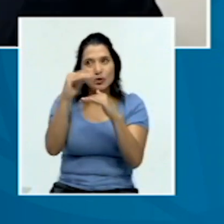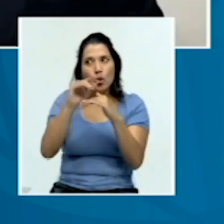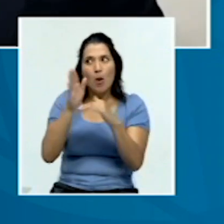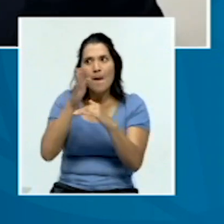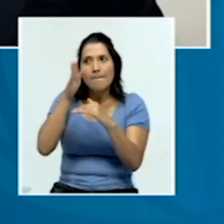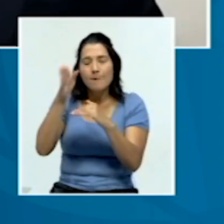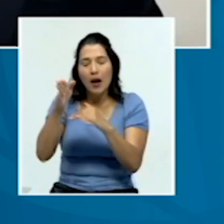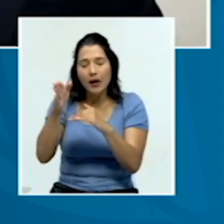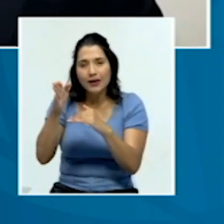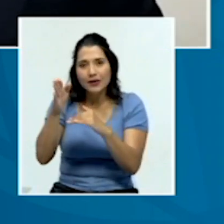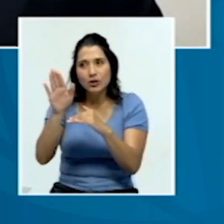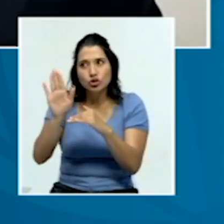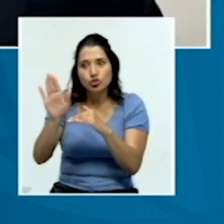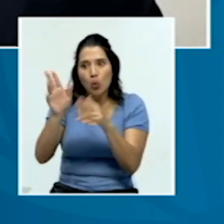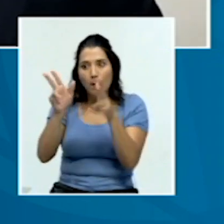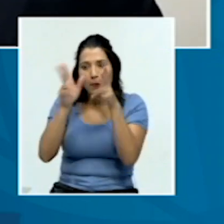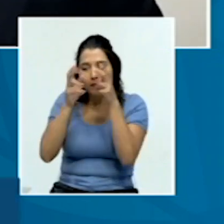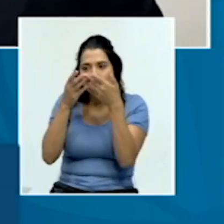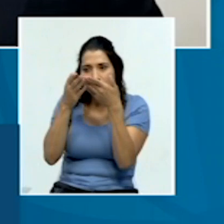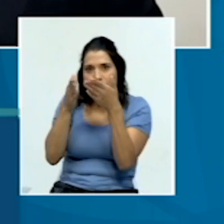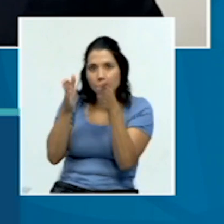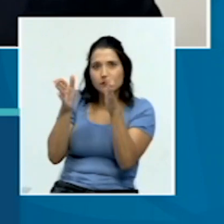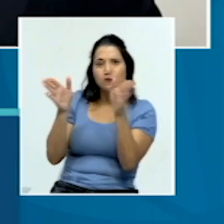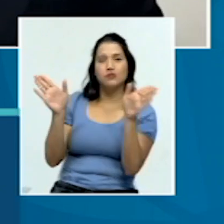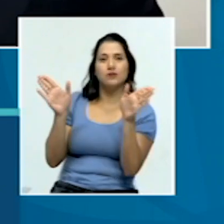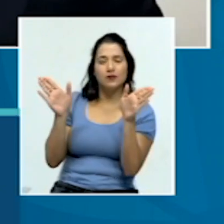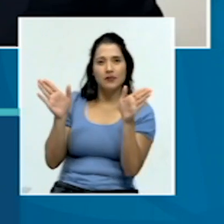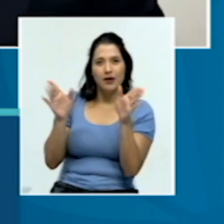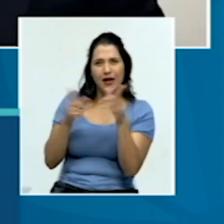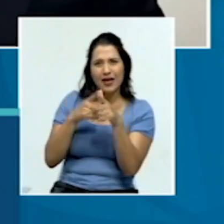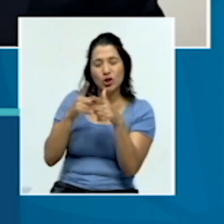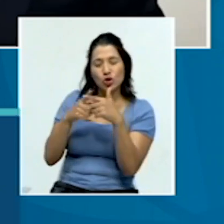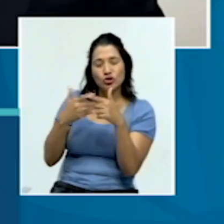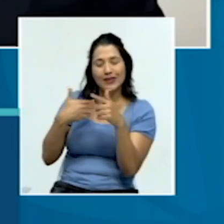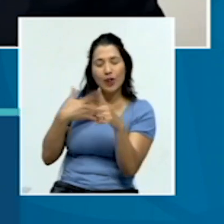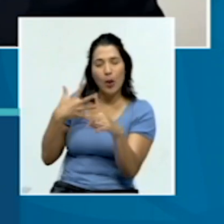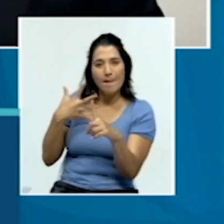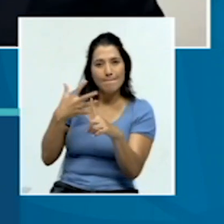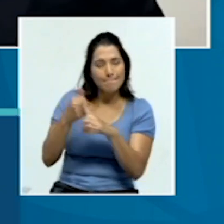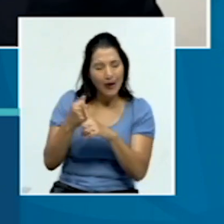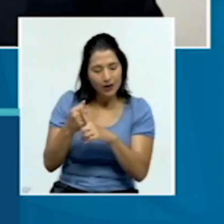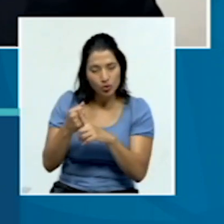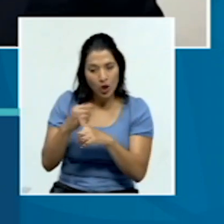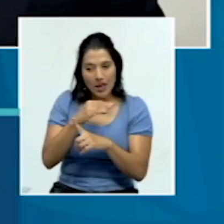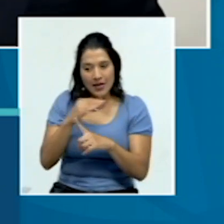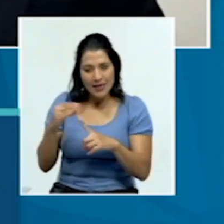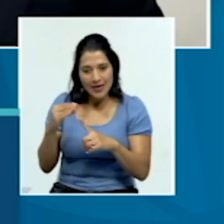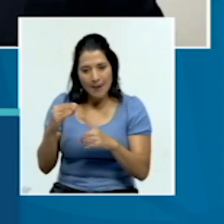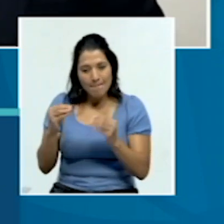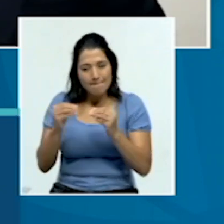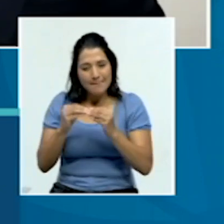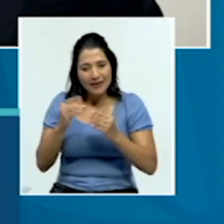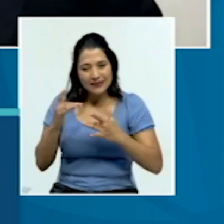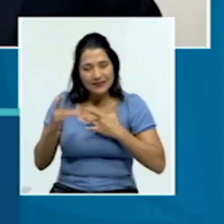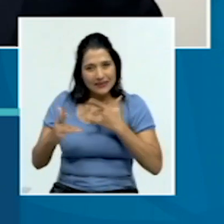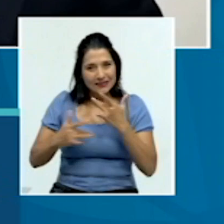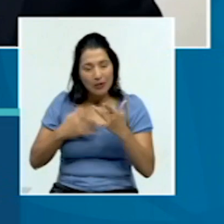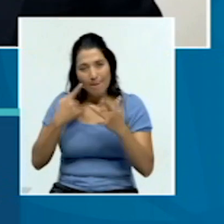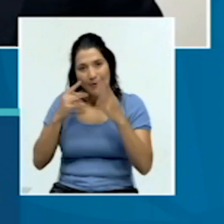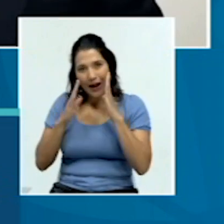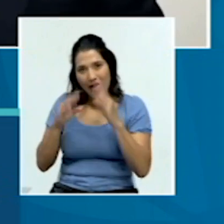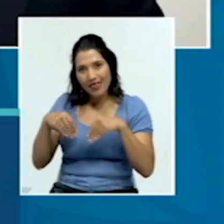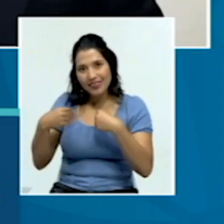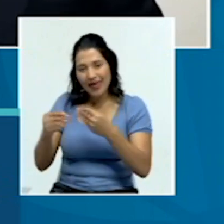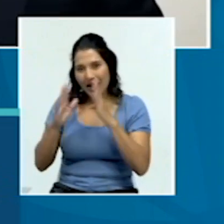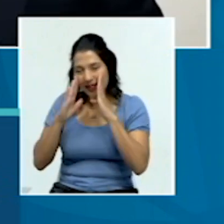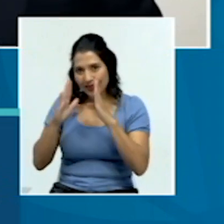de estas personas que tienen un impacto en la sensibilización de la atención clínica. Recordemos